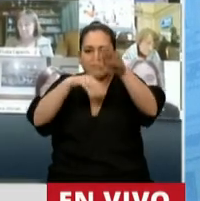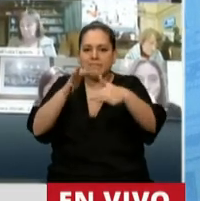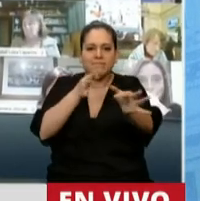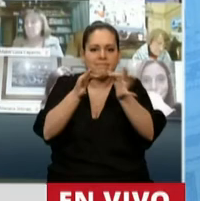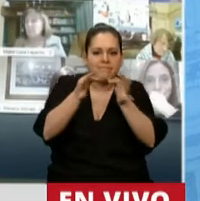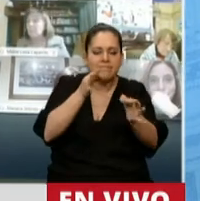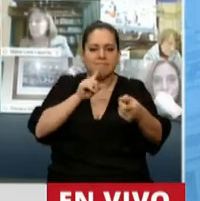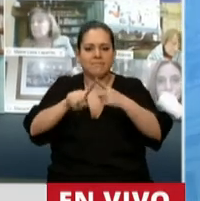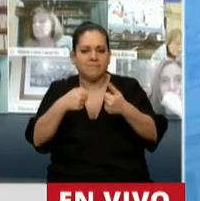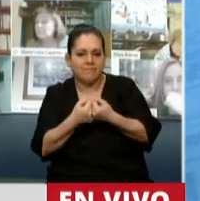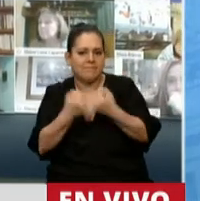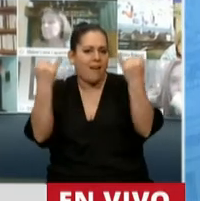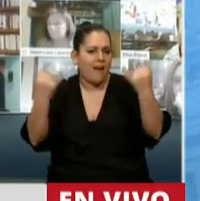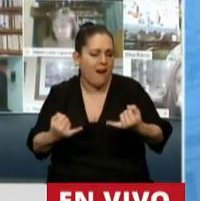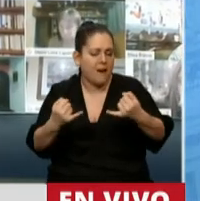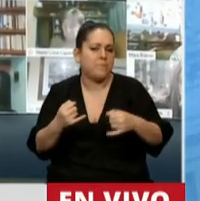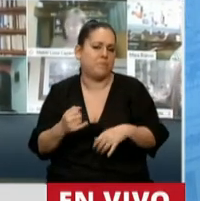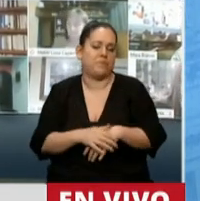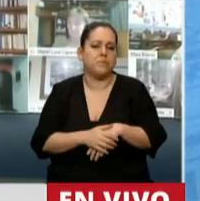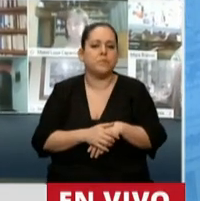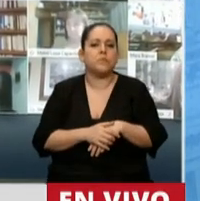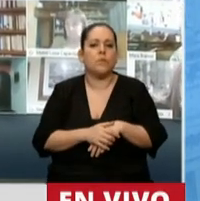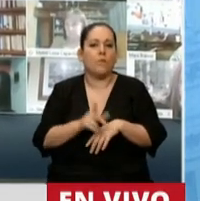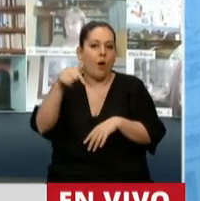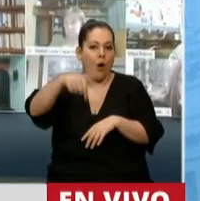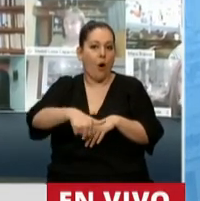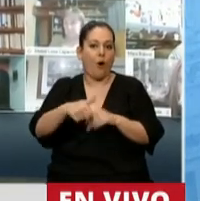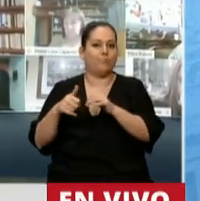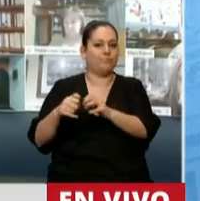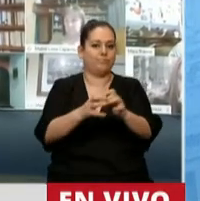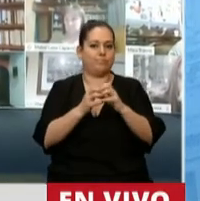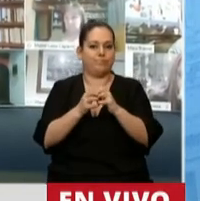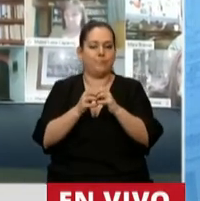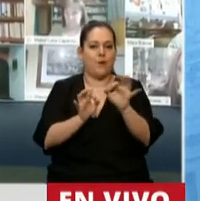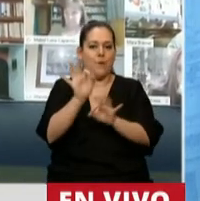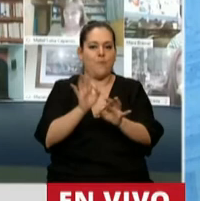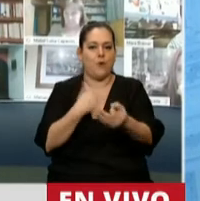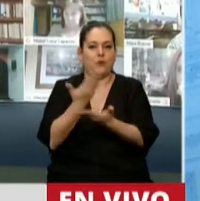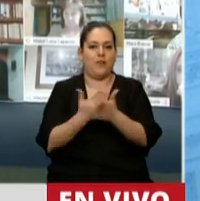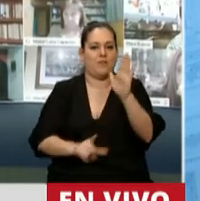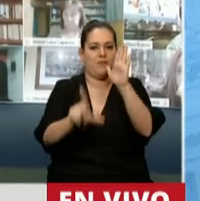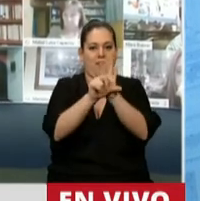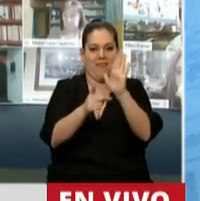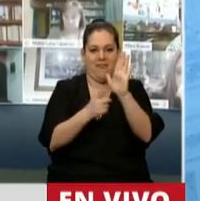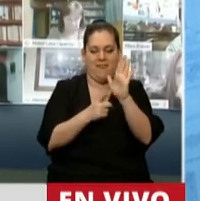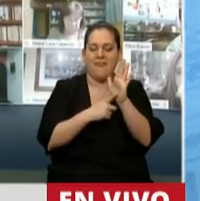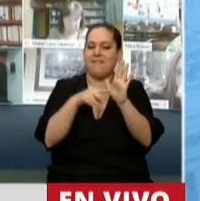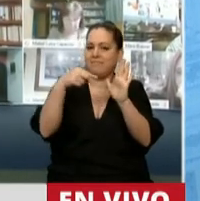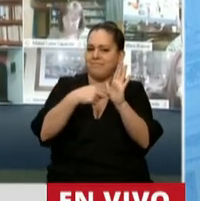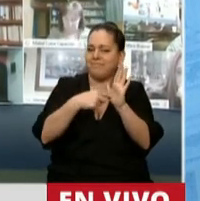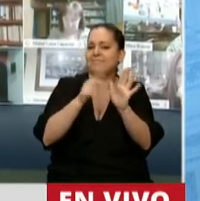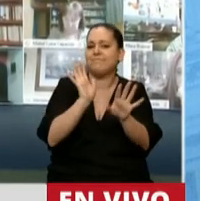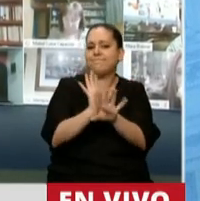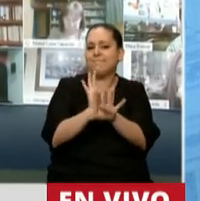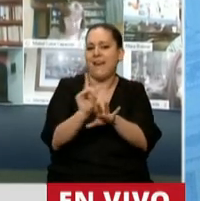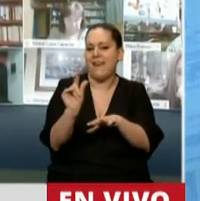No es casual que estemos hoy tratando este proyecto. Una iniciativa que se enmarca, como